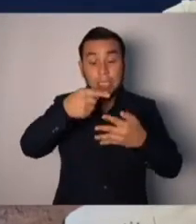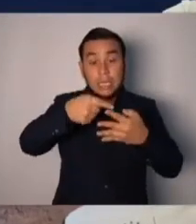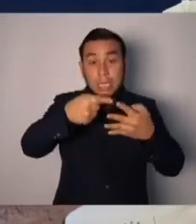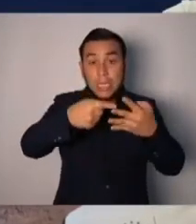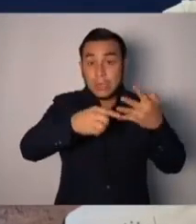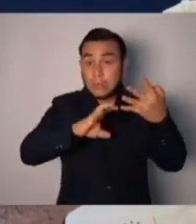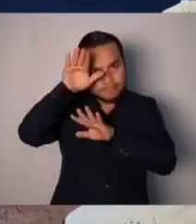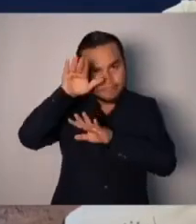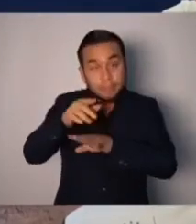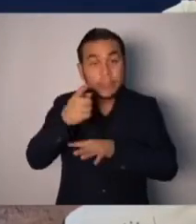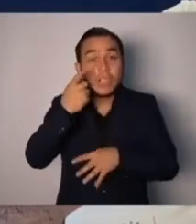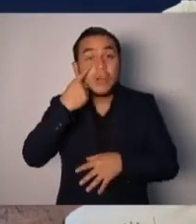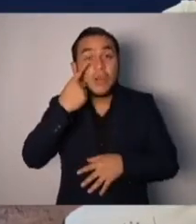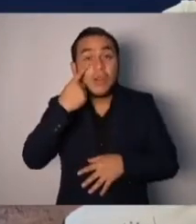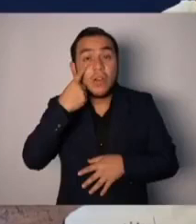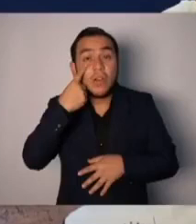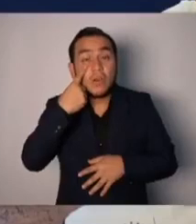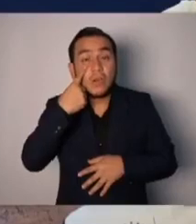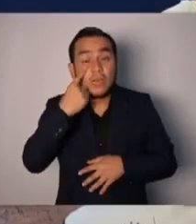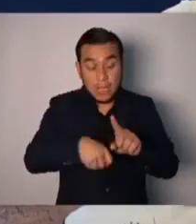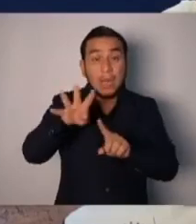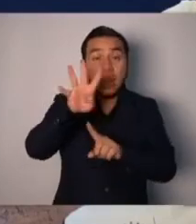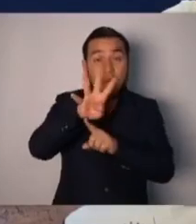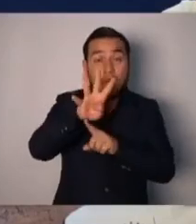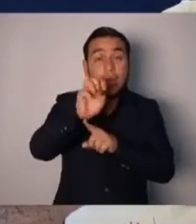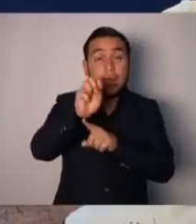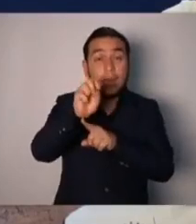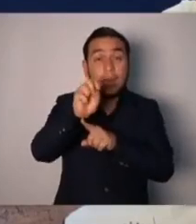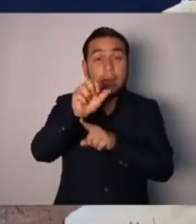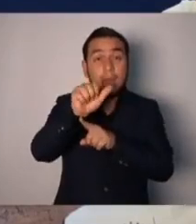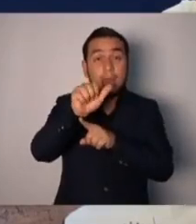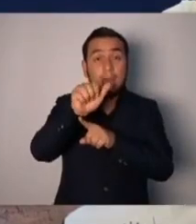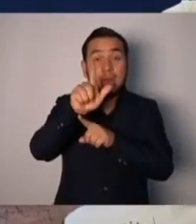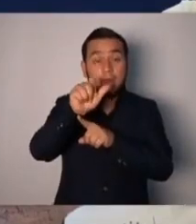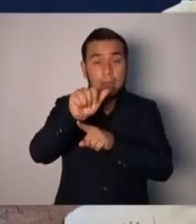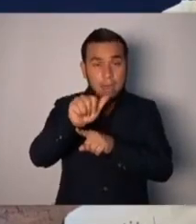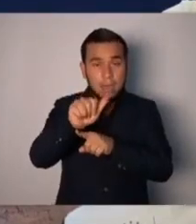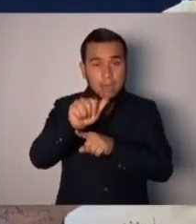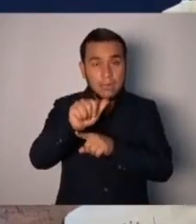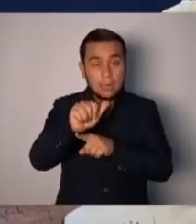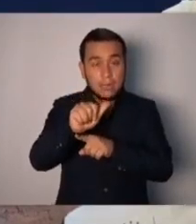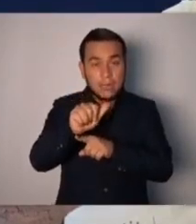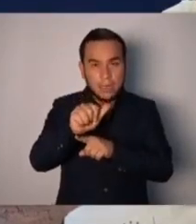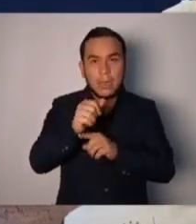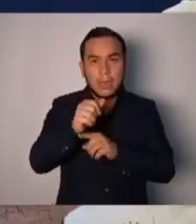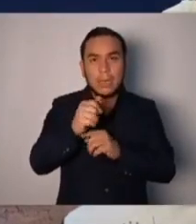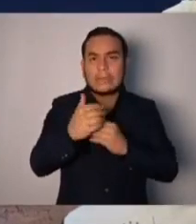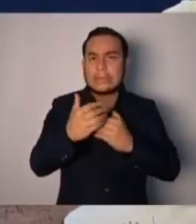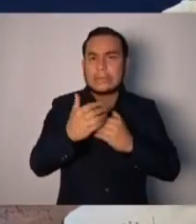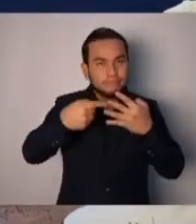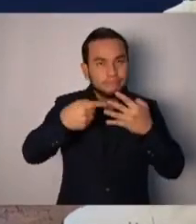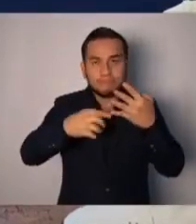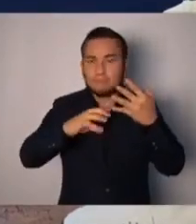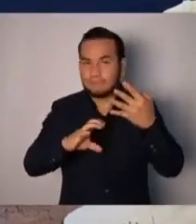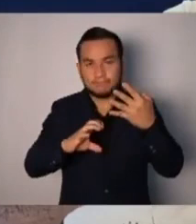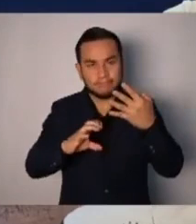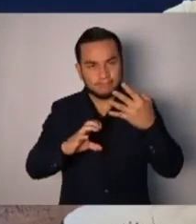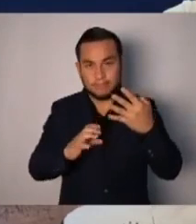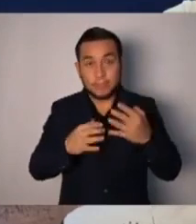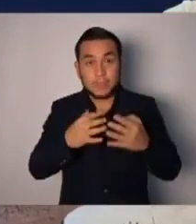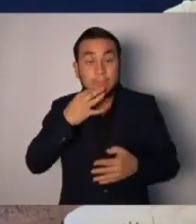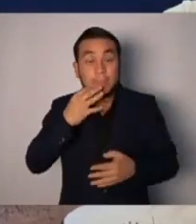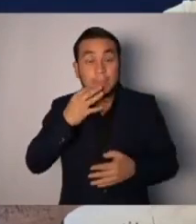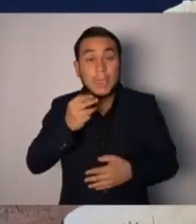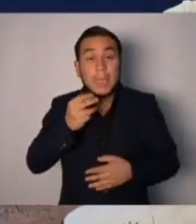la sentencia de la Sala de lo Constitucional. Que ahí sí no la respetan. Ahí no hay que cumplir las sentencias. Como dicen siempre cuando las